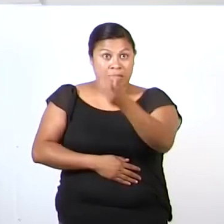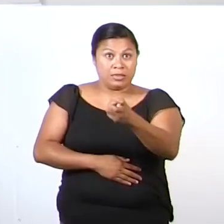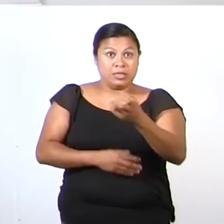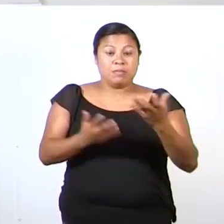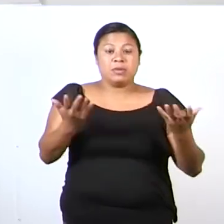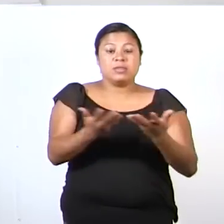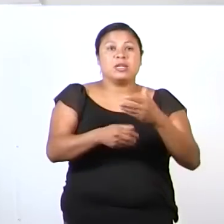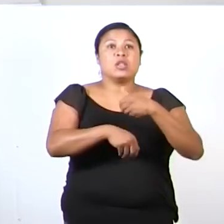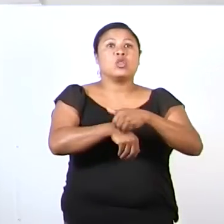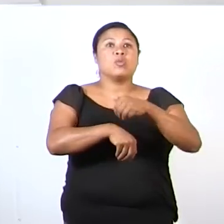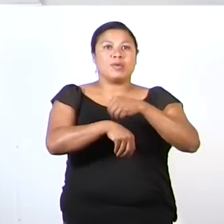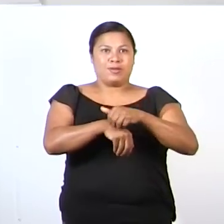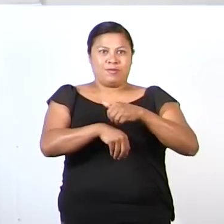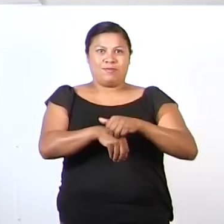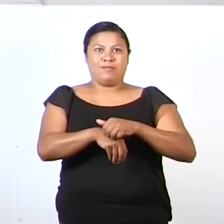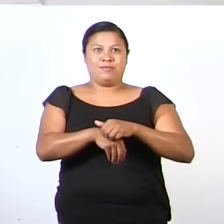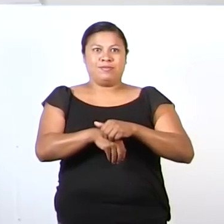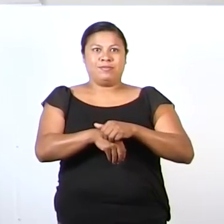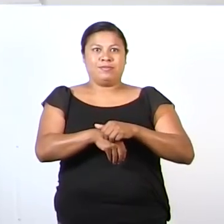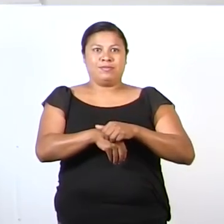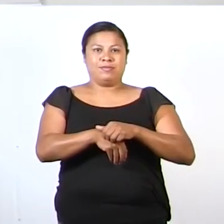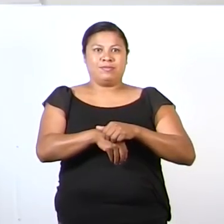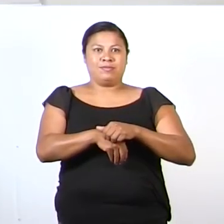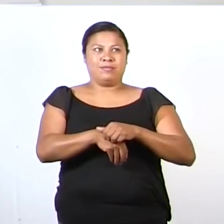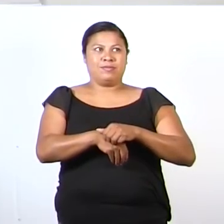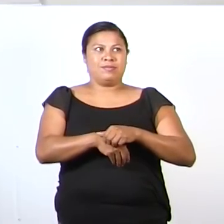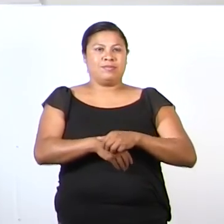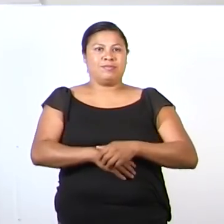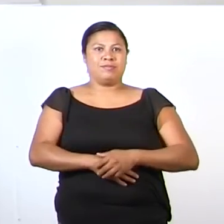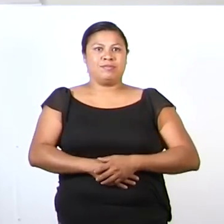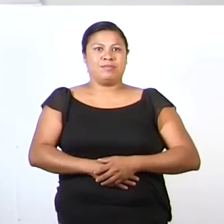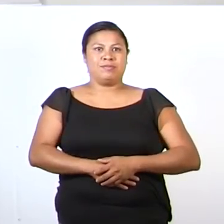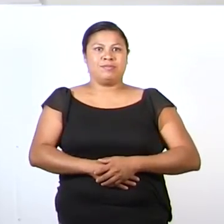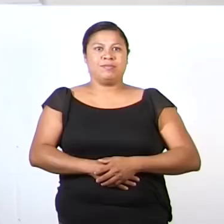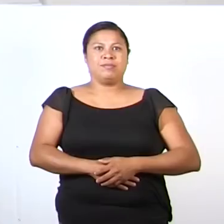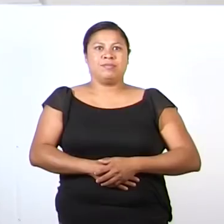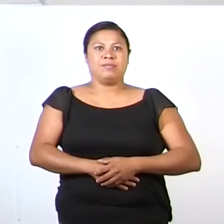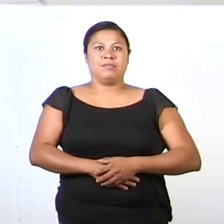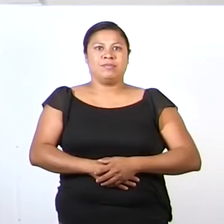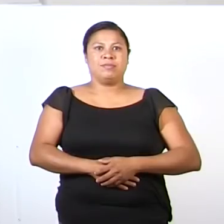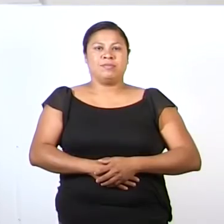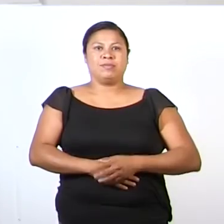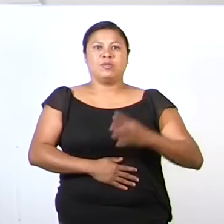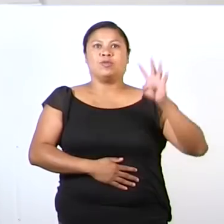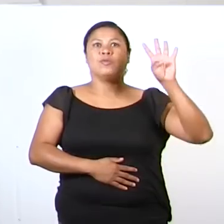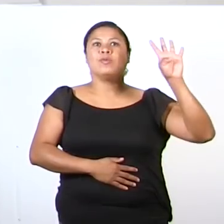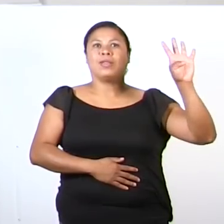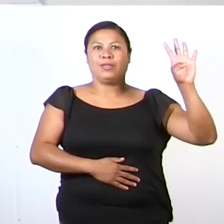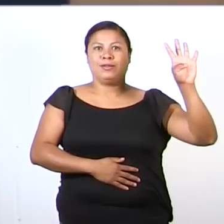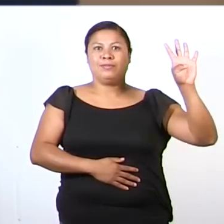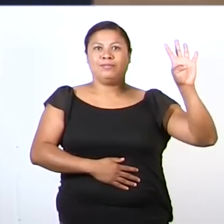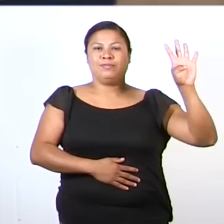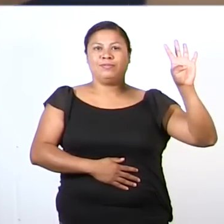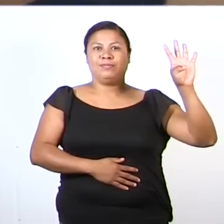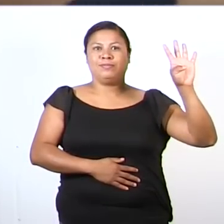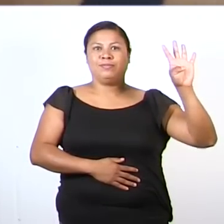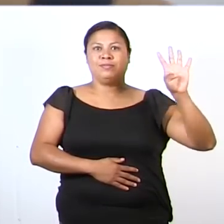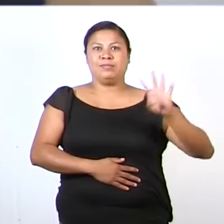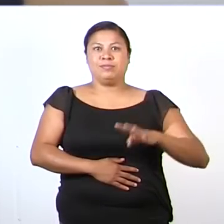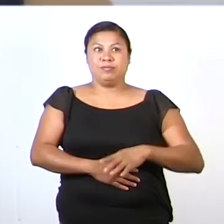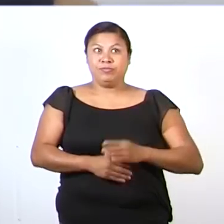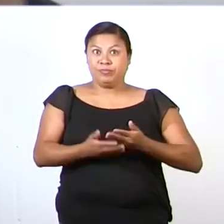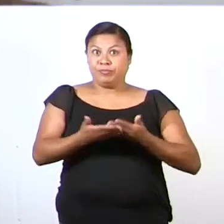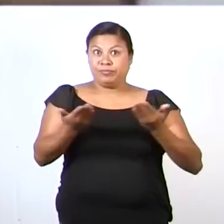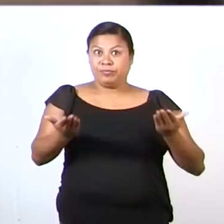que va a ser el número cuatro. A